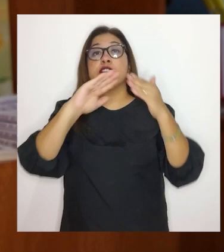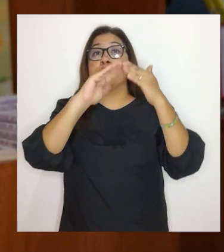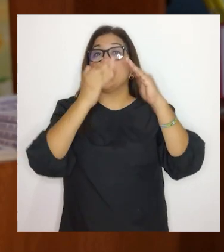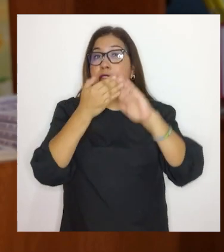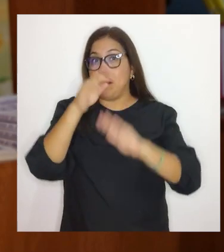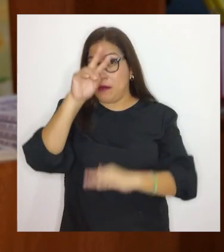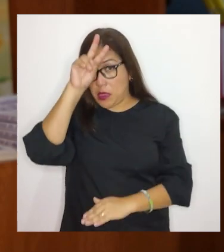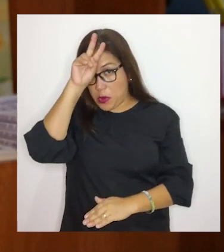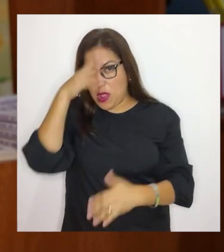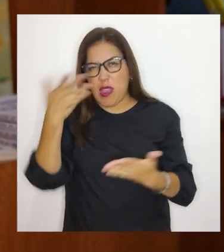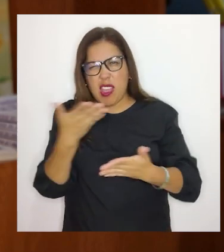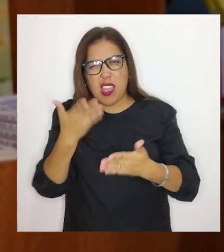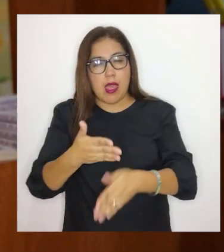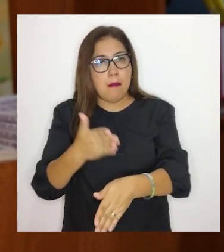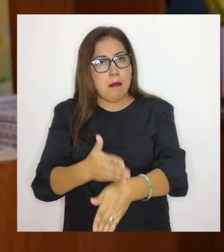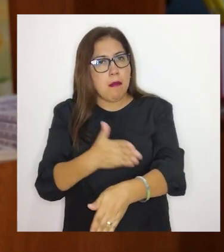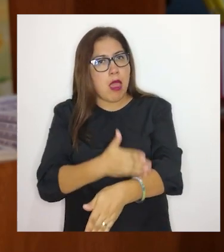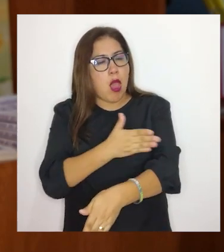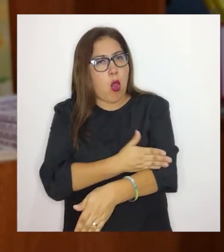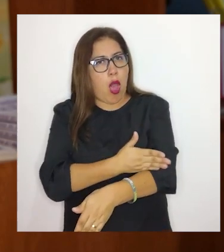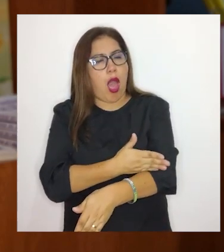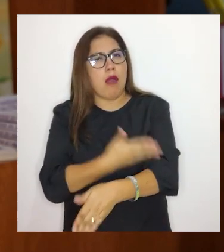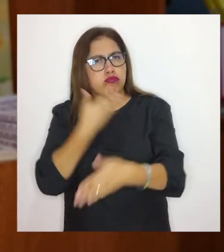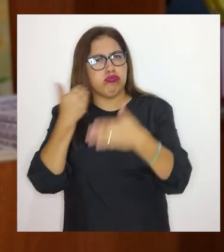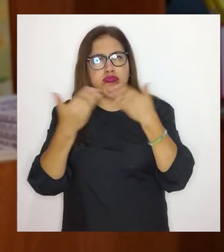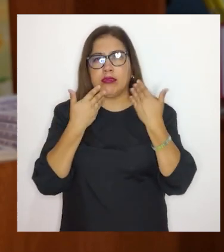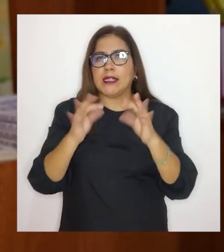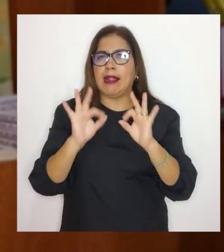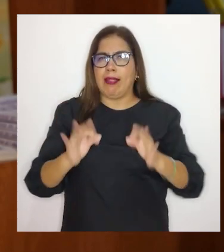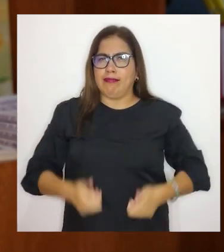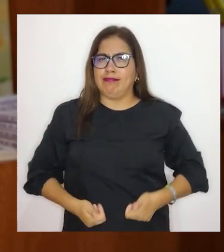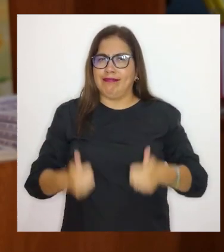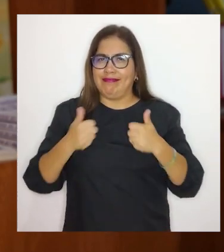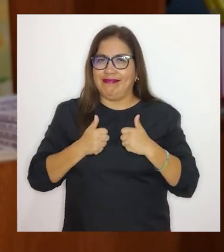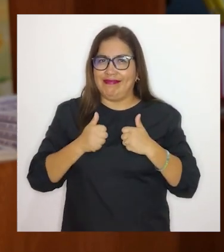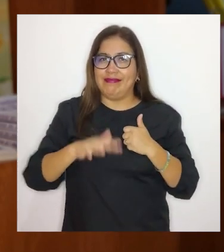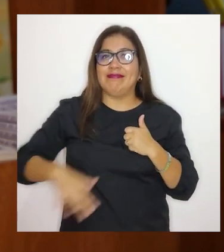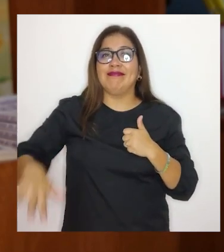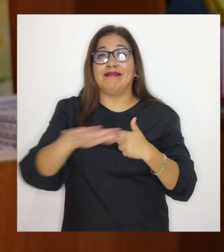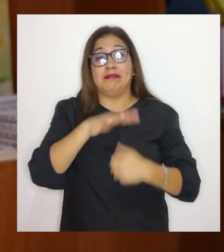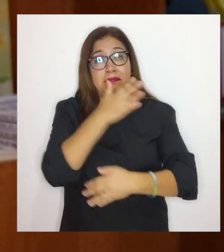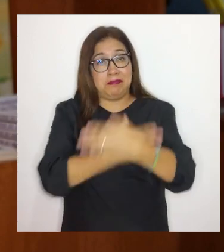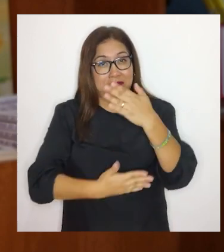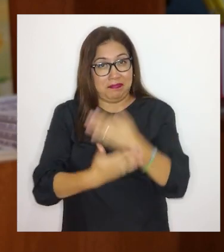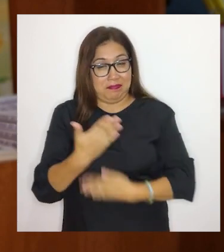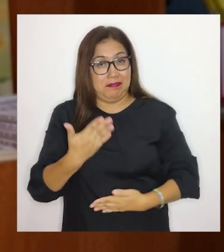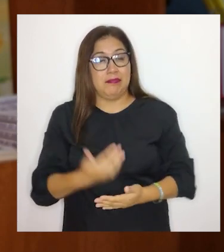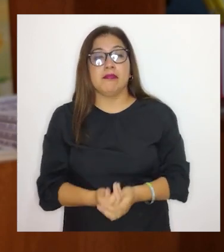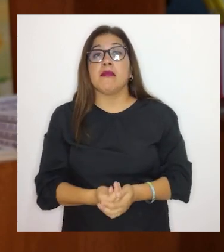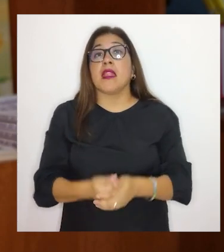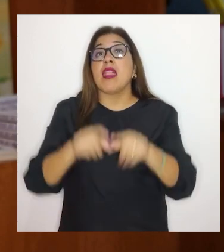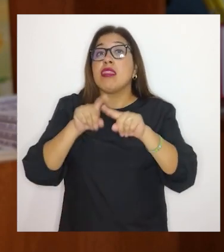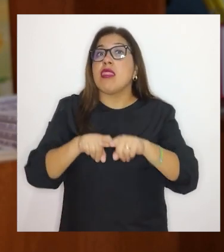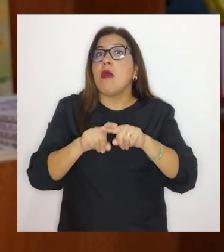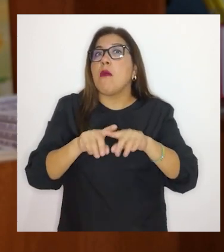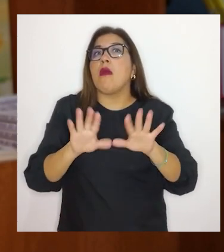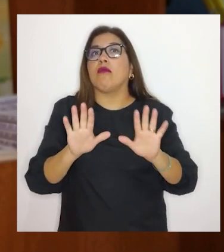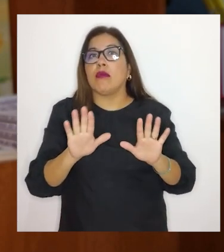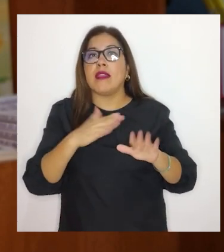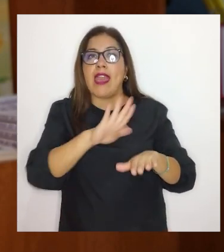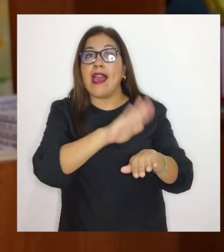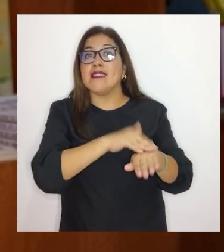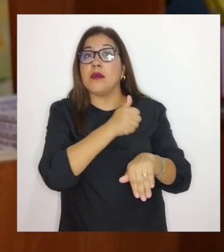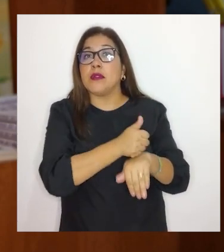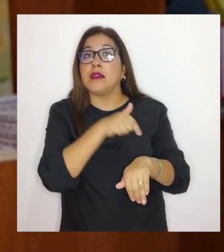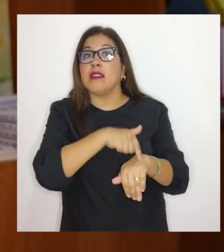peruana para mejorar la calidad de vida de las personas con discapacidad, de acuerdo al